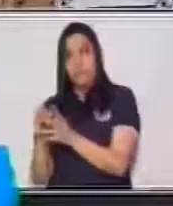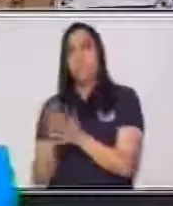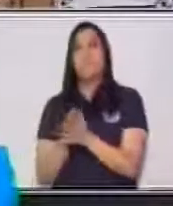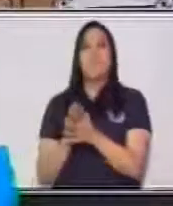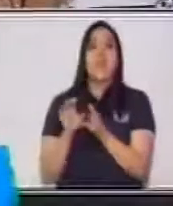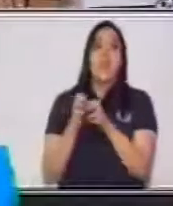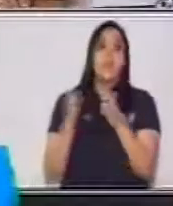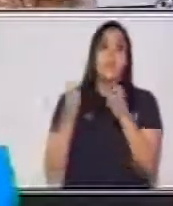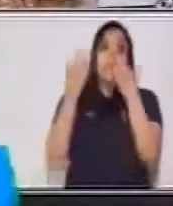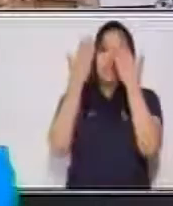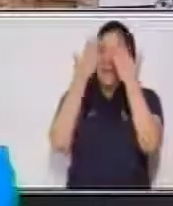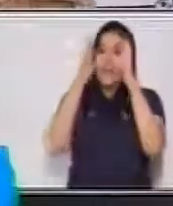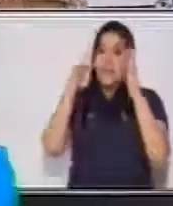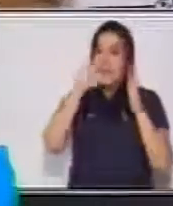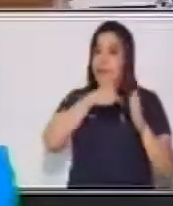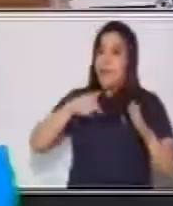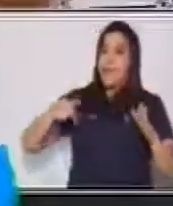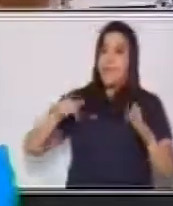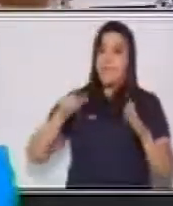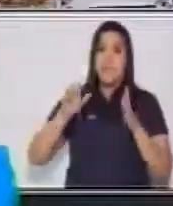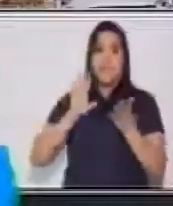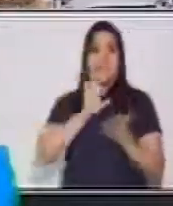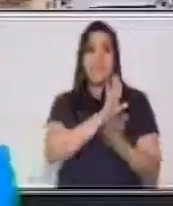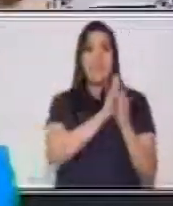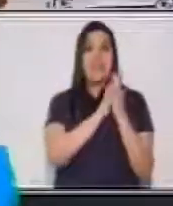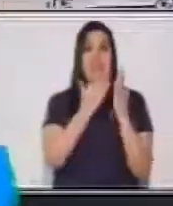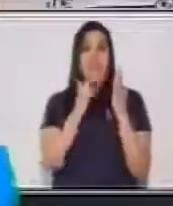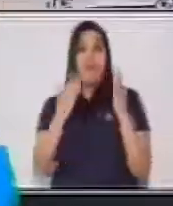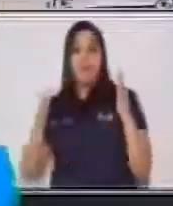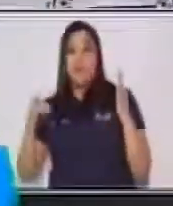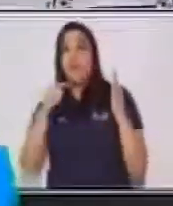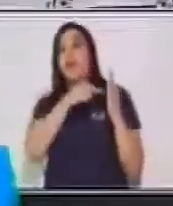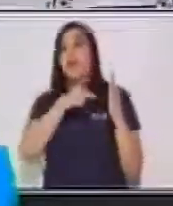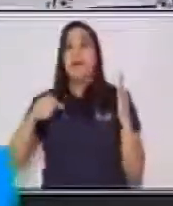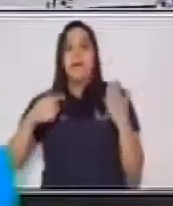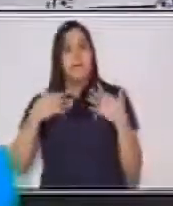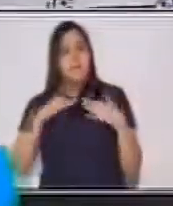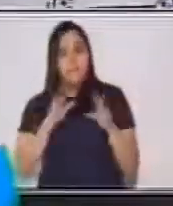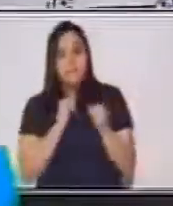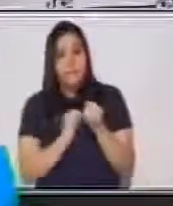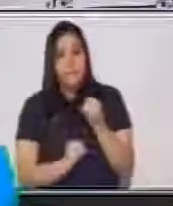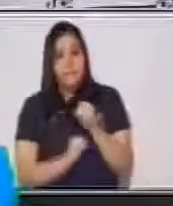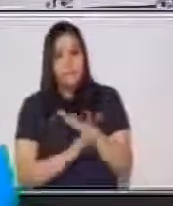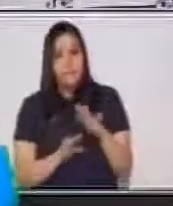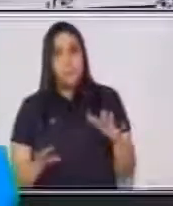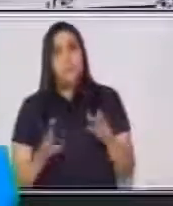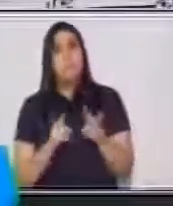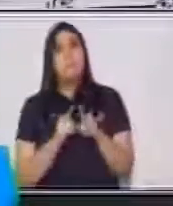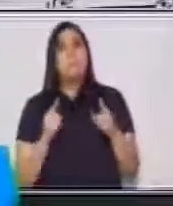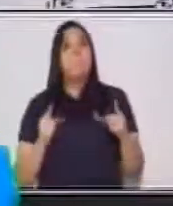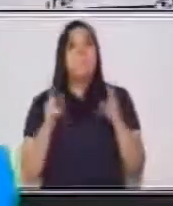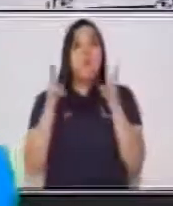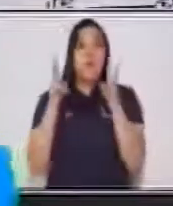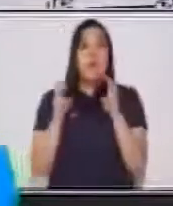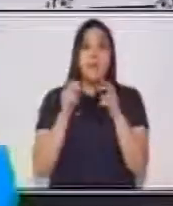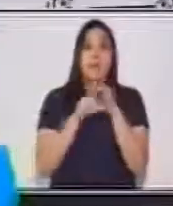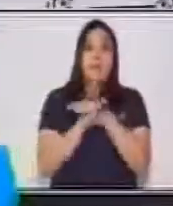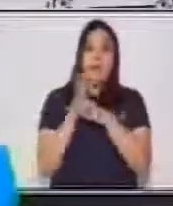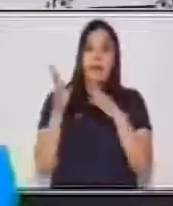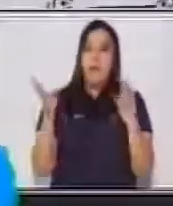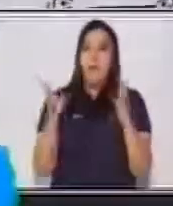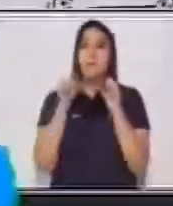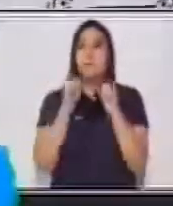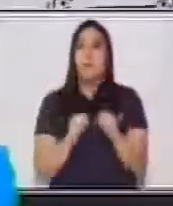manera general, estas partes son las que conforman un trifoliar. Pero si hablamos del contenido en sí, vamos a